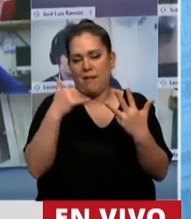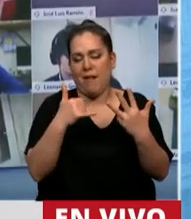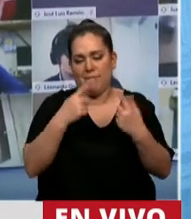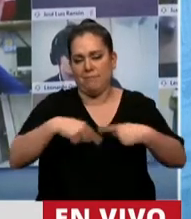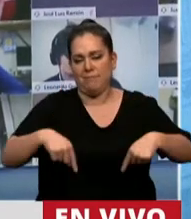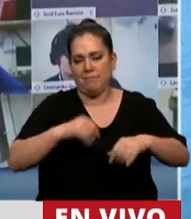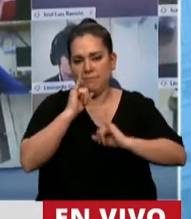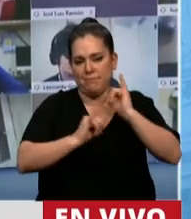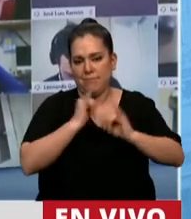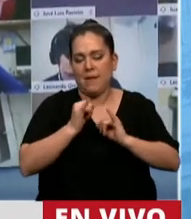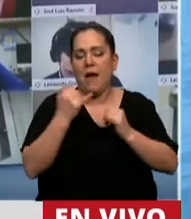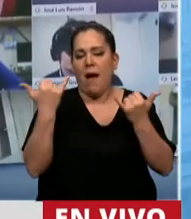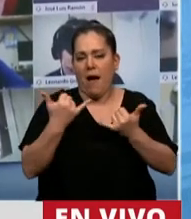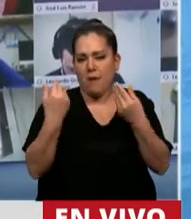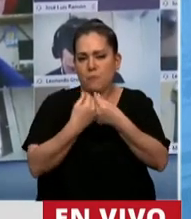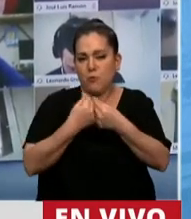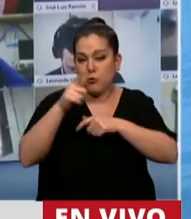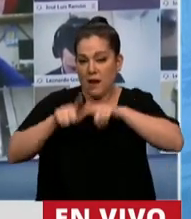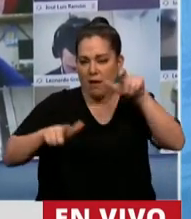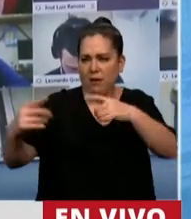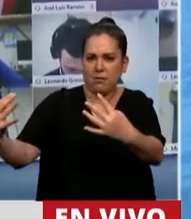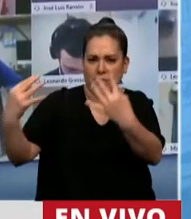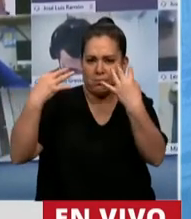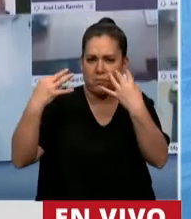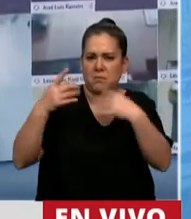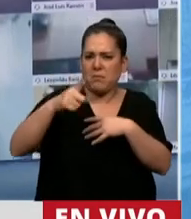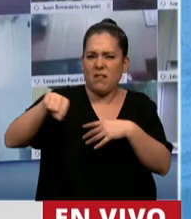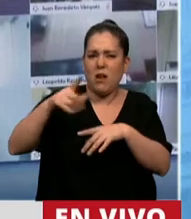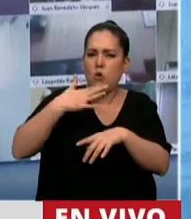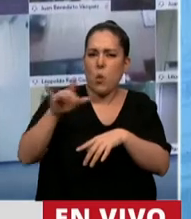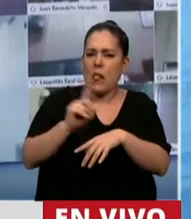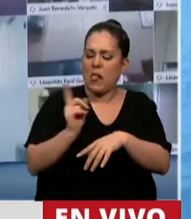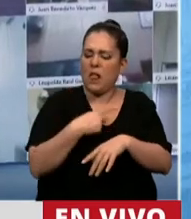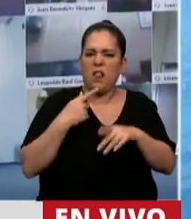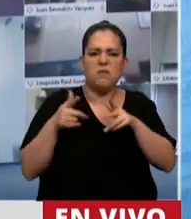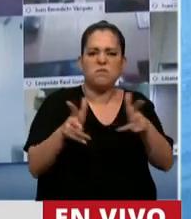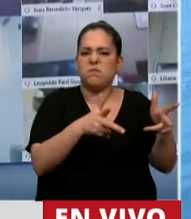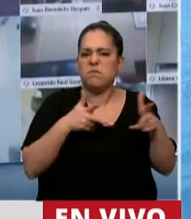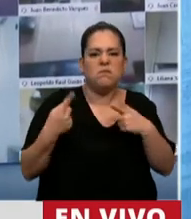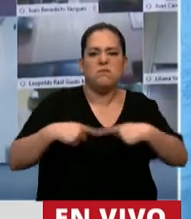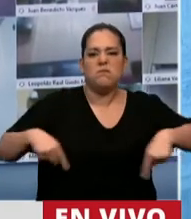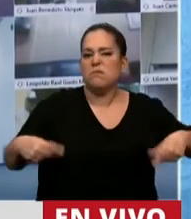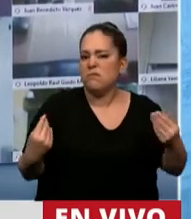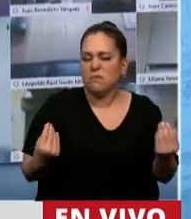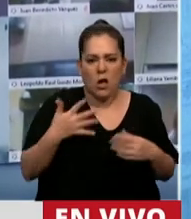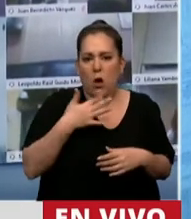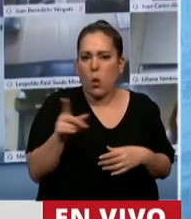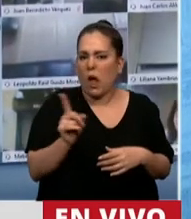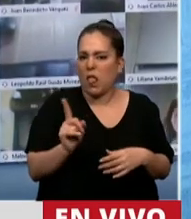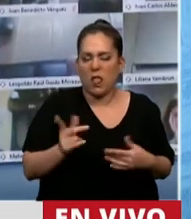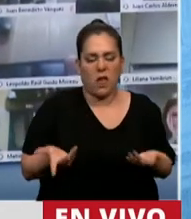gente que sigue la sesión y que me ha preguntado porque no entienden qué es lo que estamos debatiendo, no entienden qué es lo que